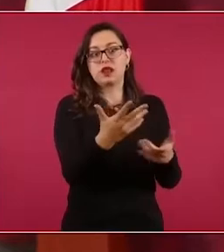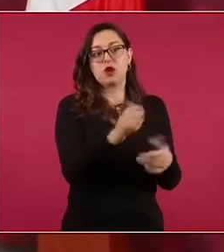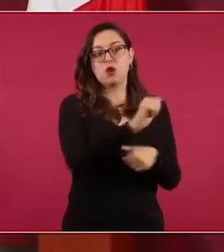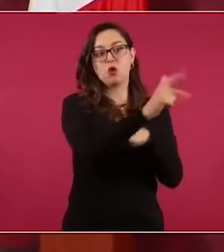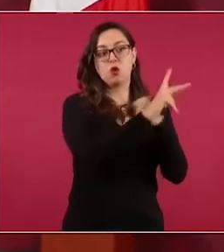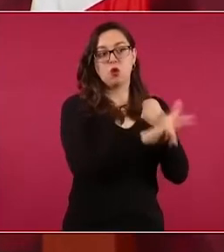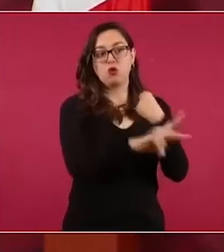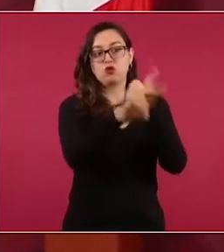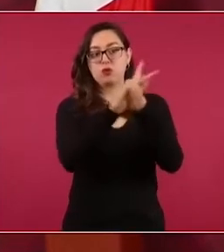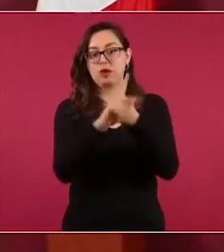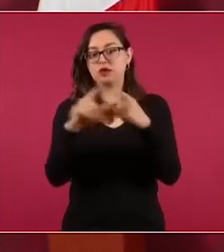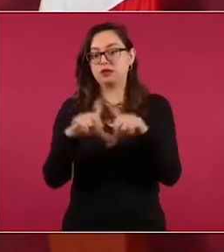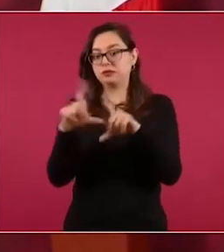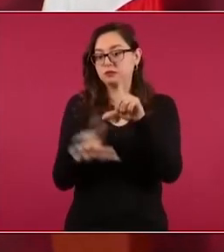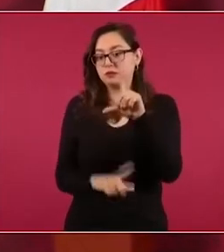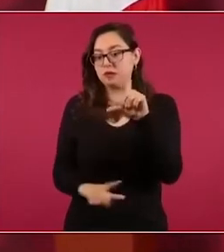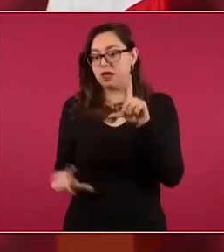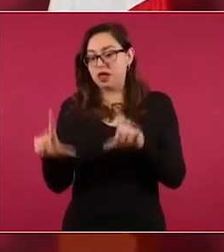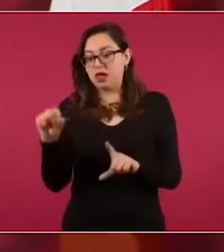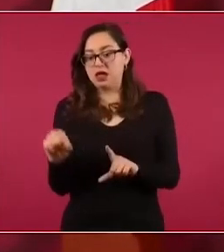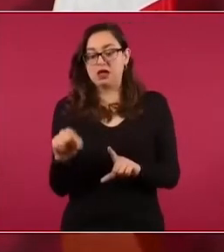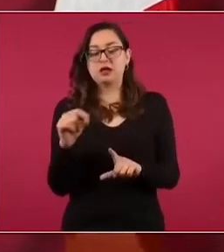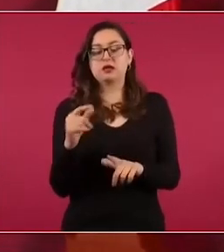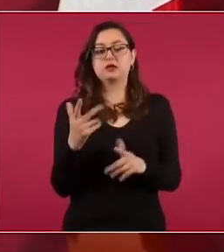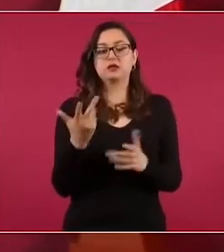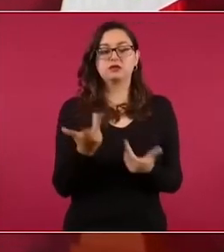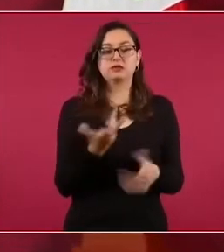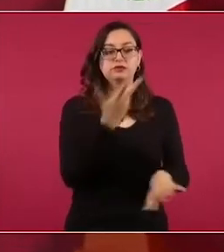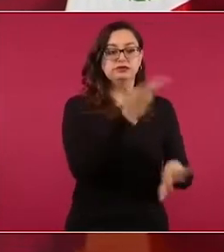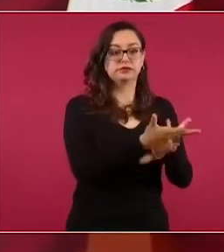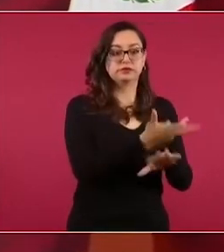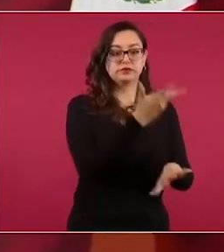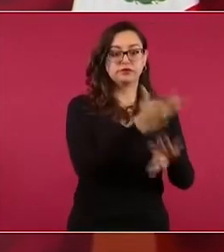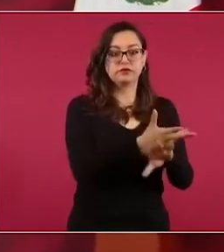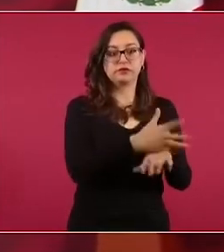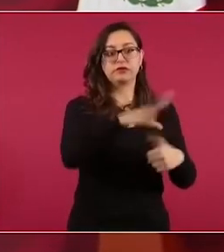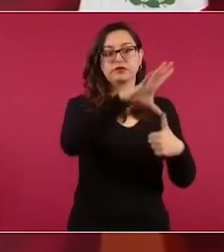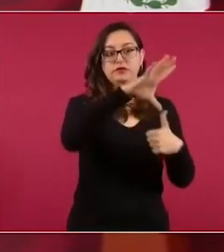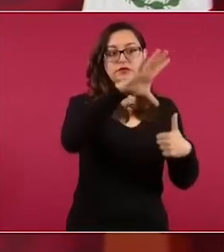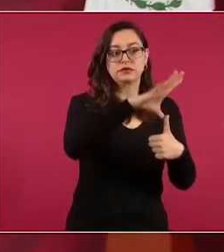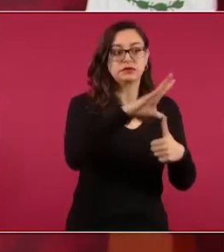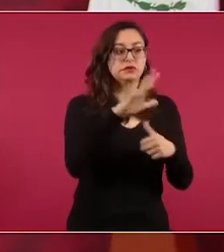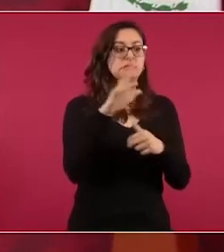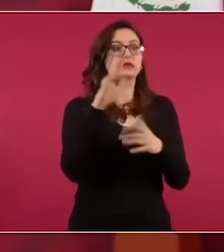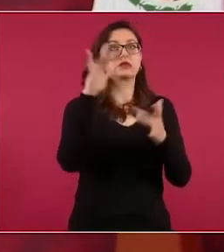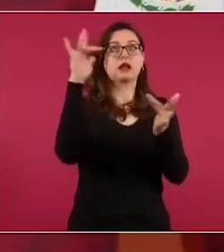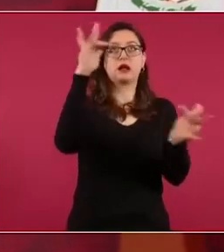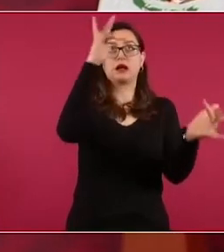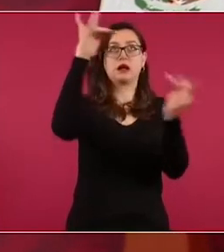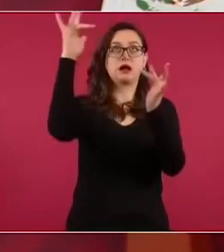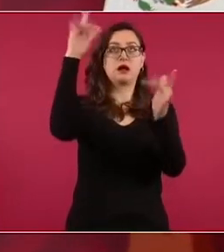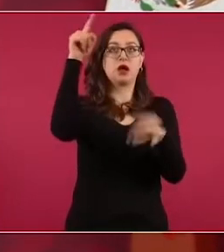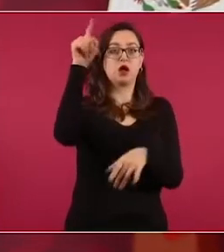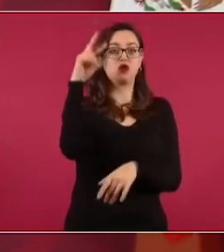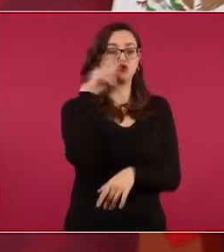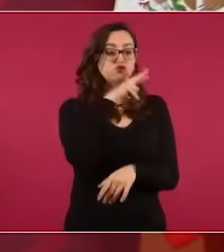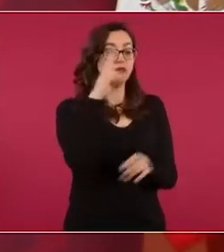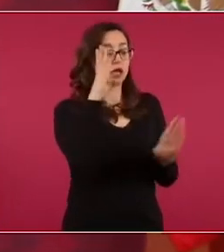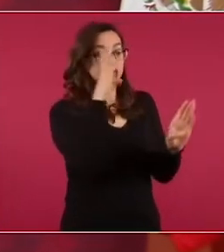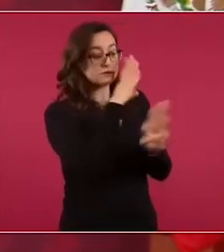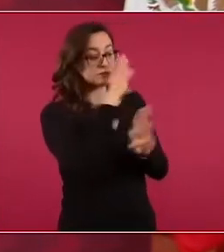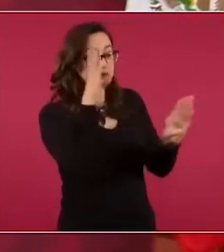mexicano y de América del Norte. Lo cierto es